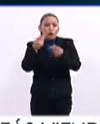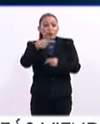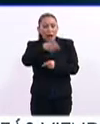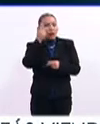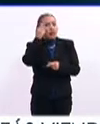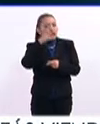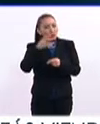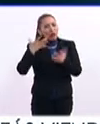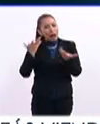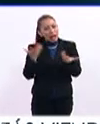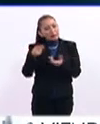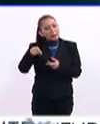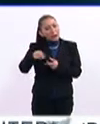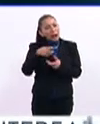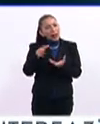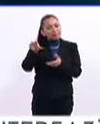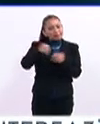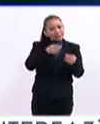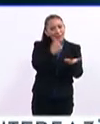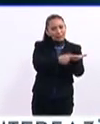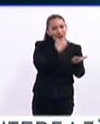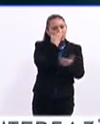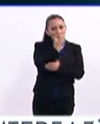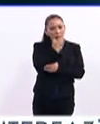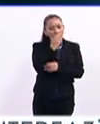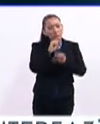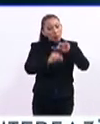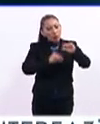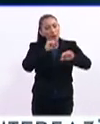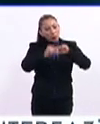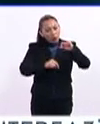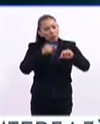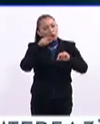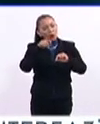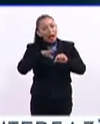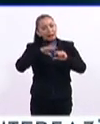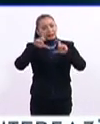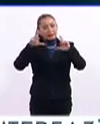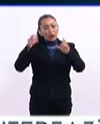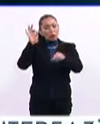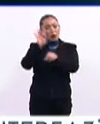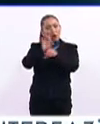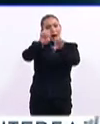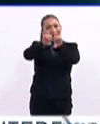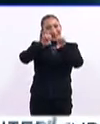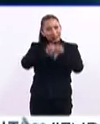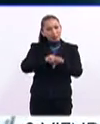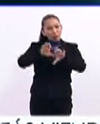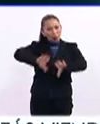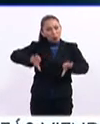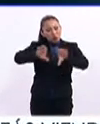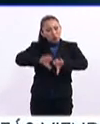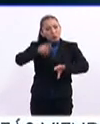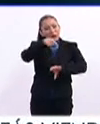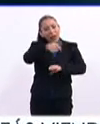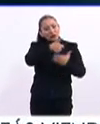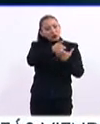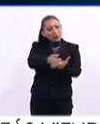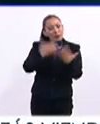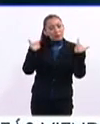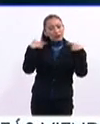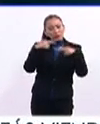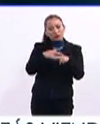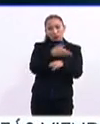directivos se encargan de gestionar para que en las escuelas poco a poco se vayan fortaleciendo con equipos que permitan a ellos y a sus